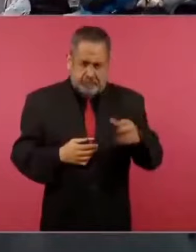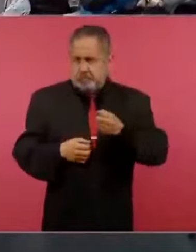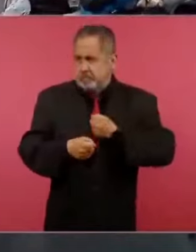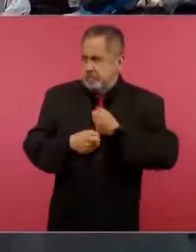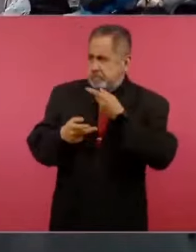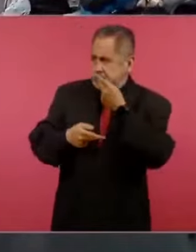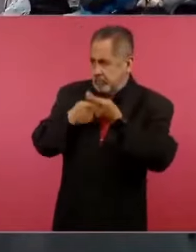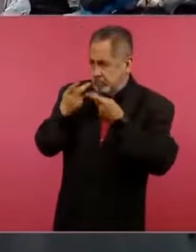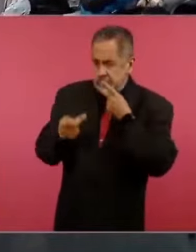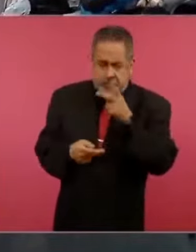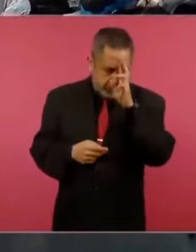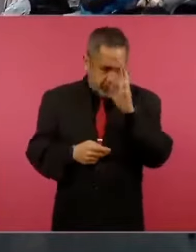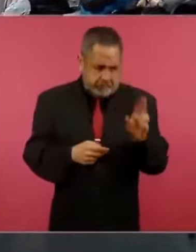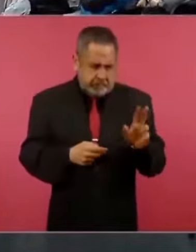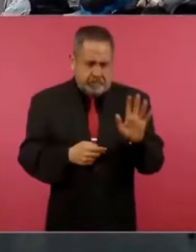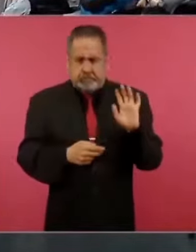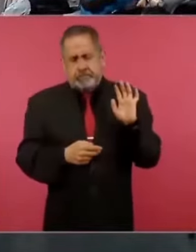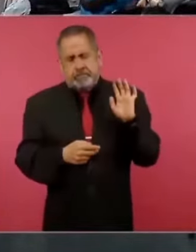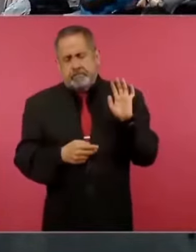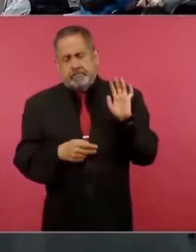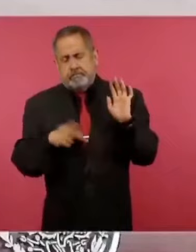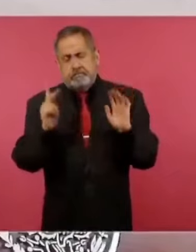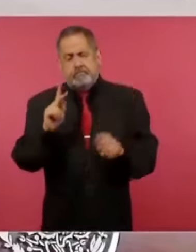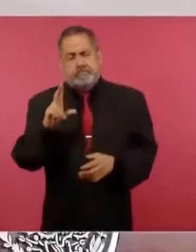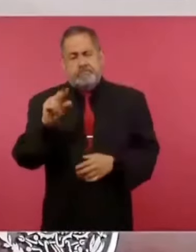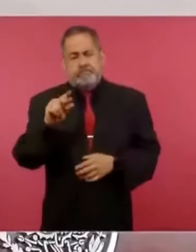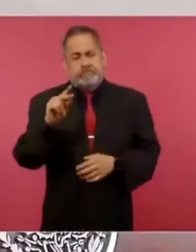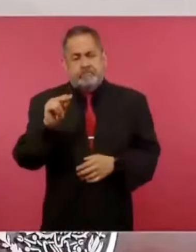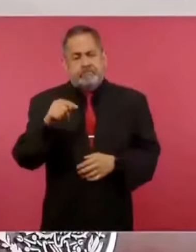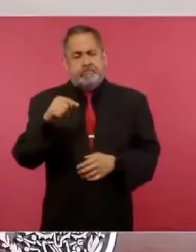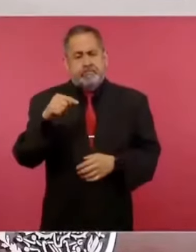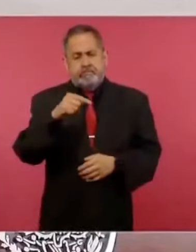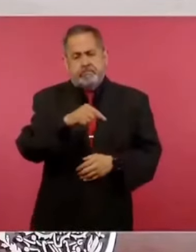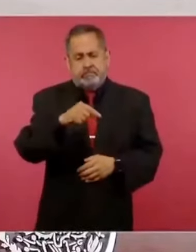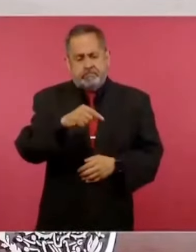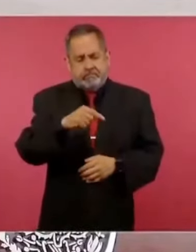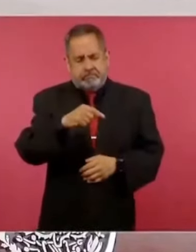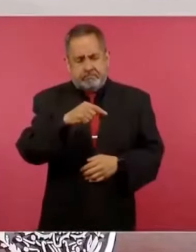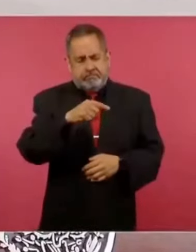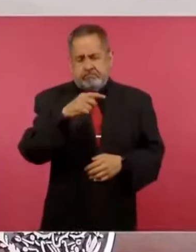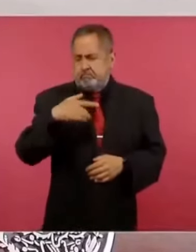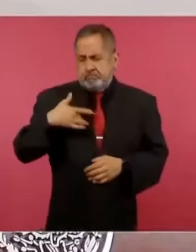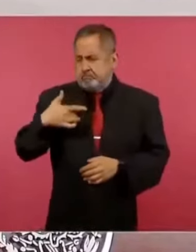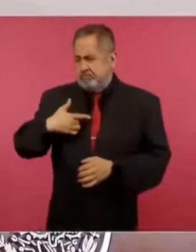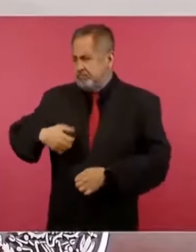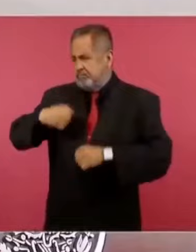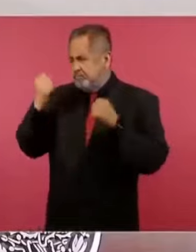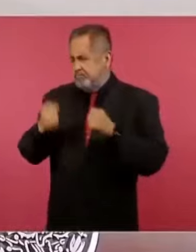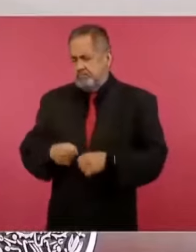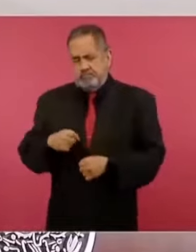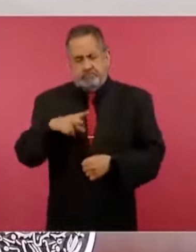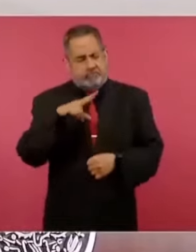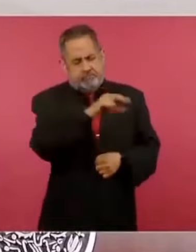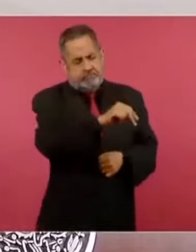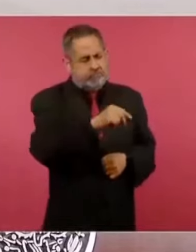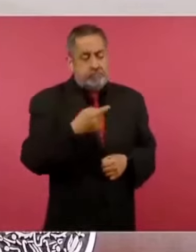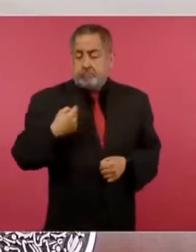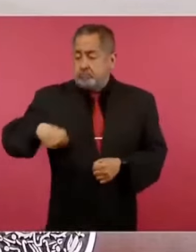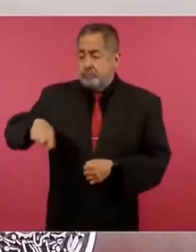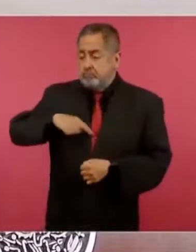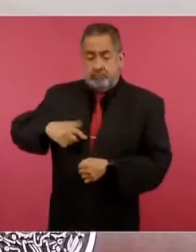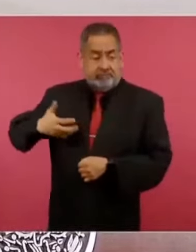decirlo, pero puedo asegurar que nosotros